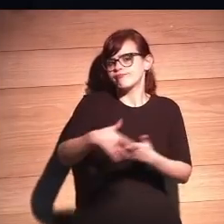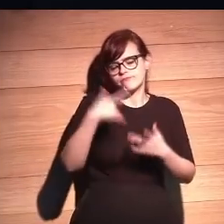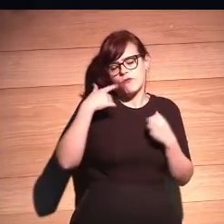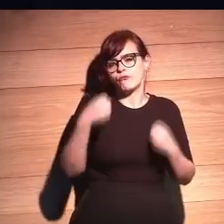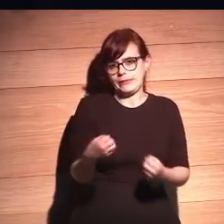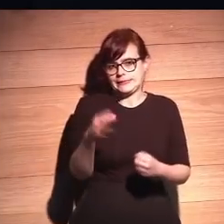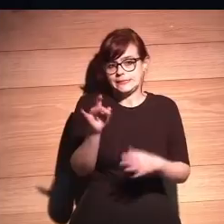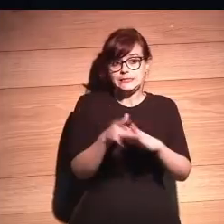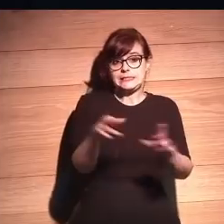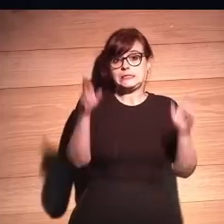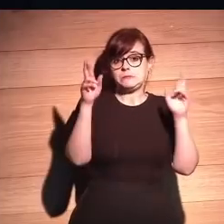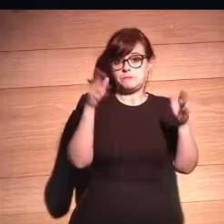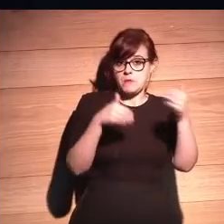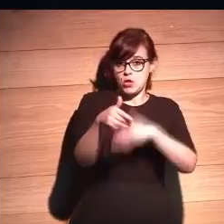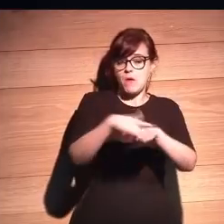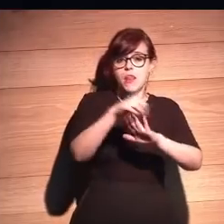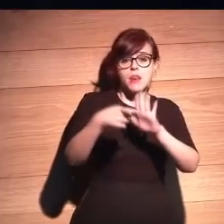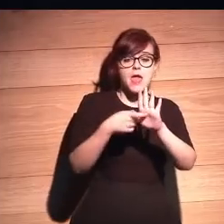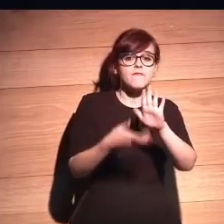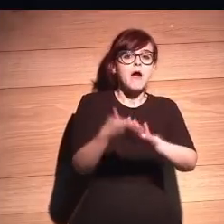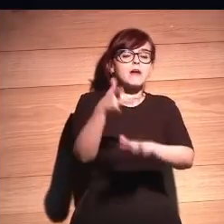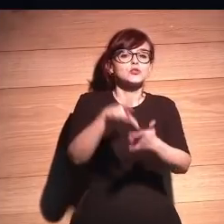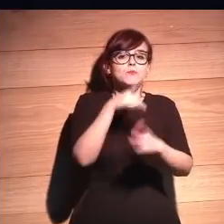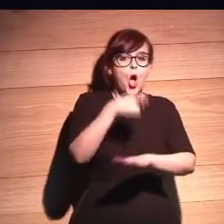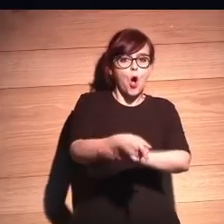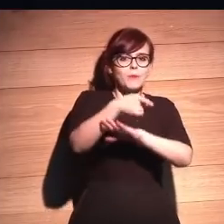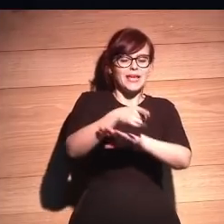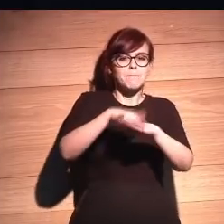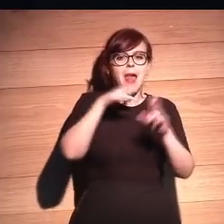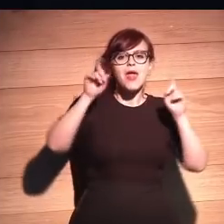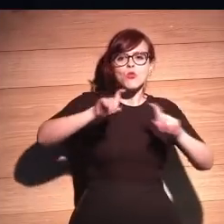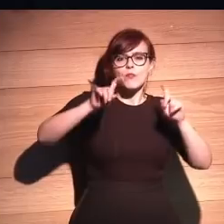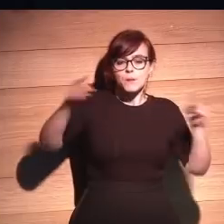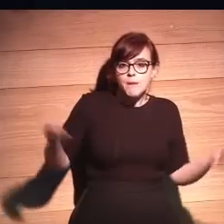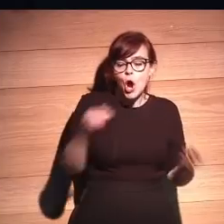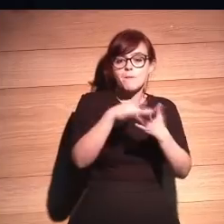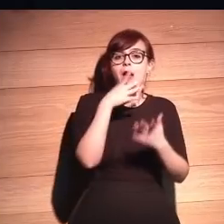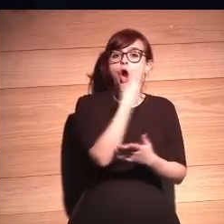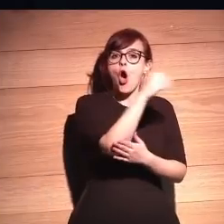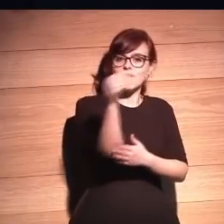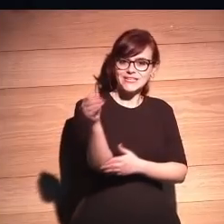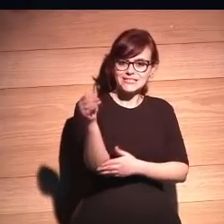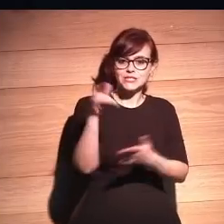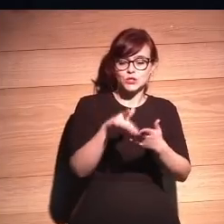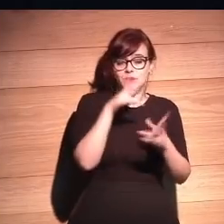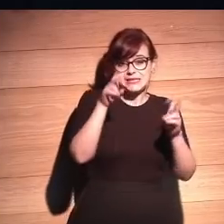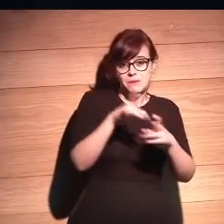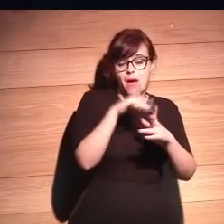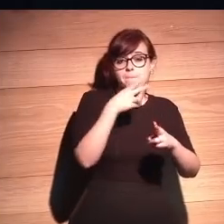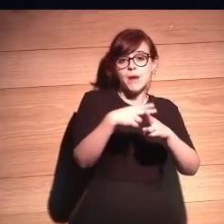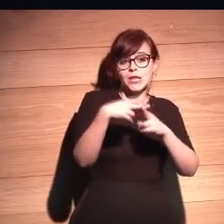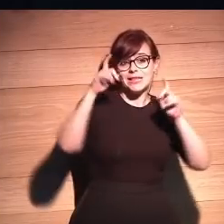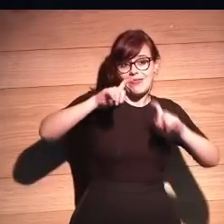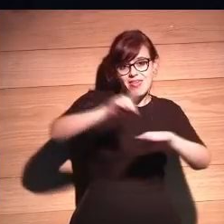y espero que la legislación obligue a educar a los jóvenes en las